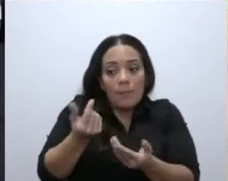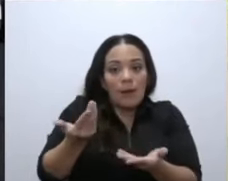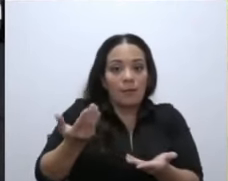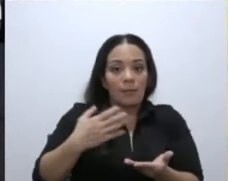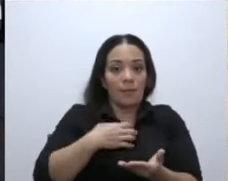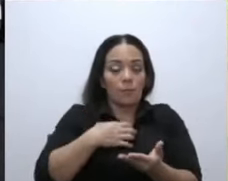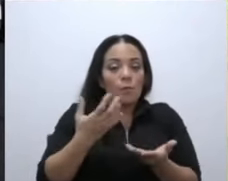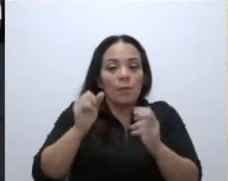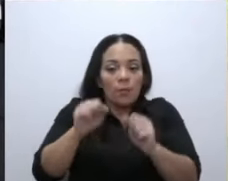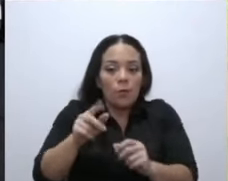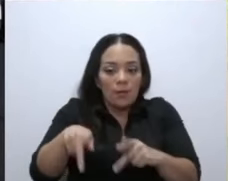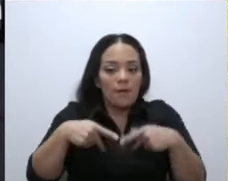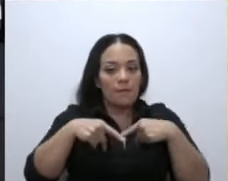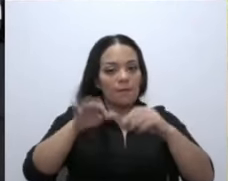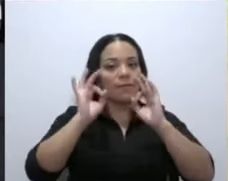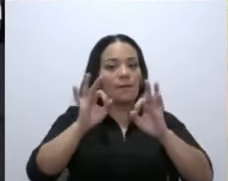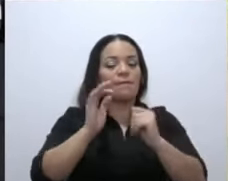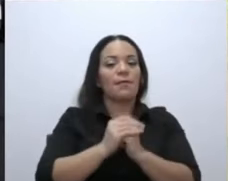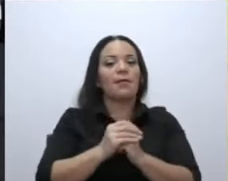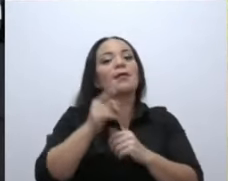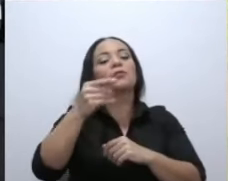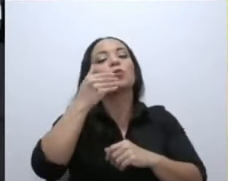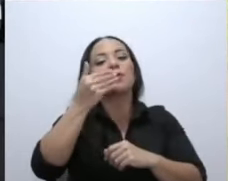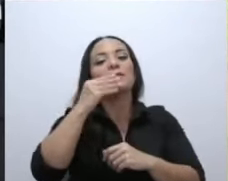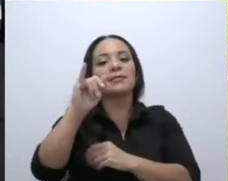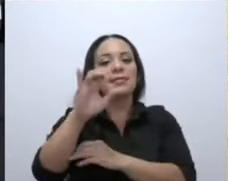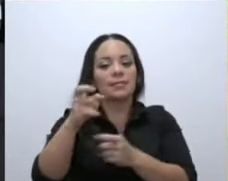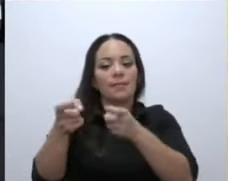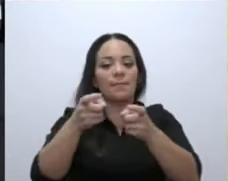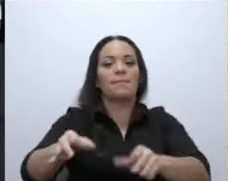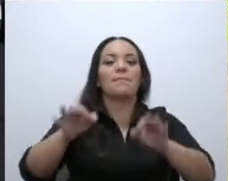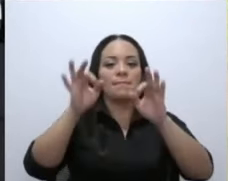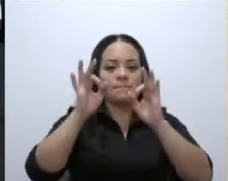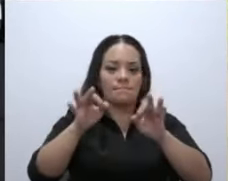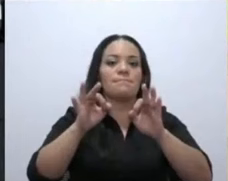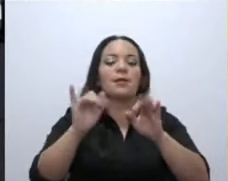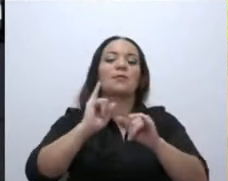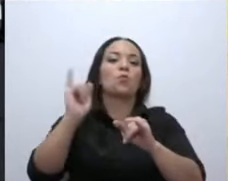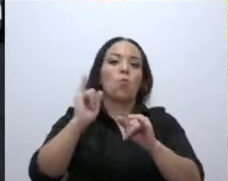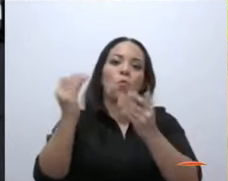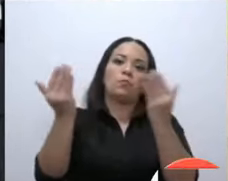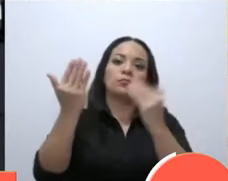es producto de que el ICE se está manejando mucho mejor que en el pasado.